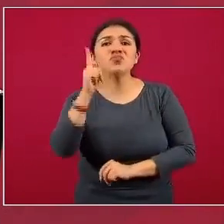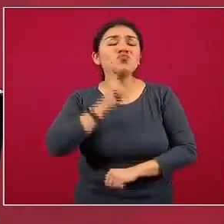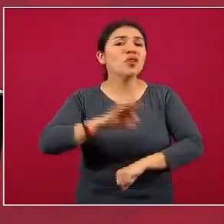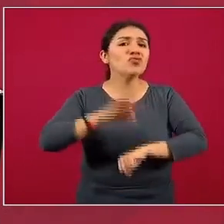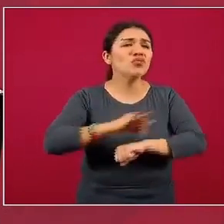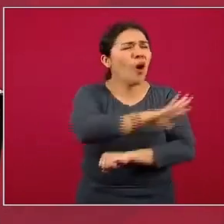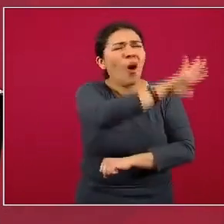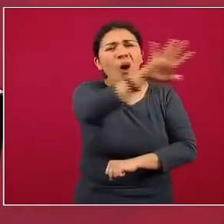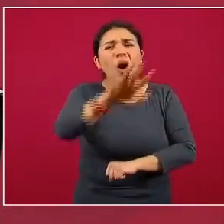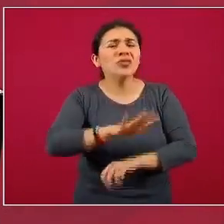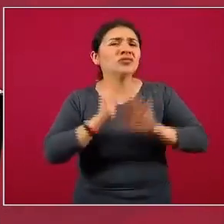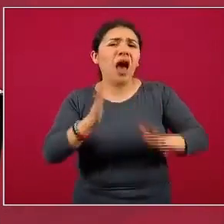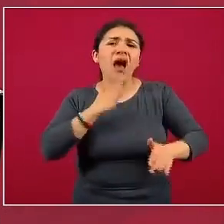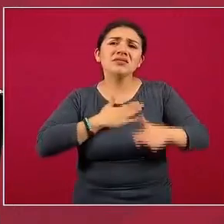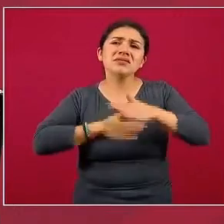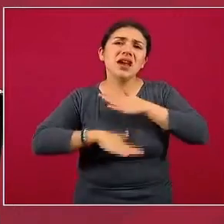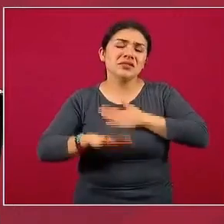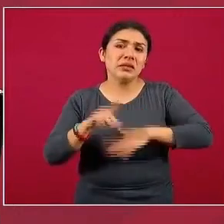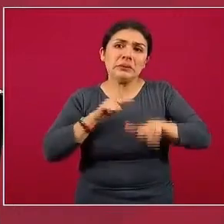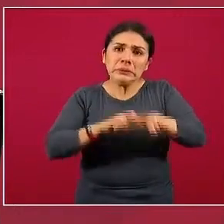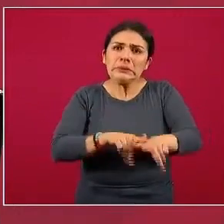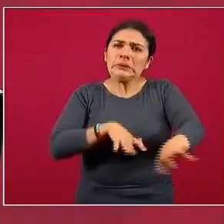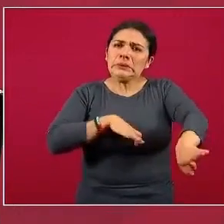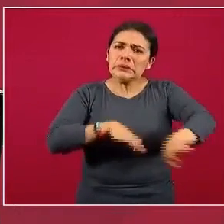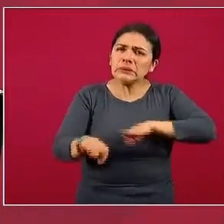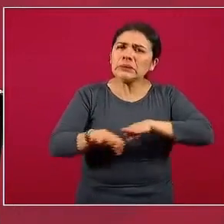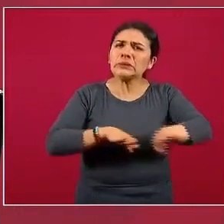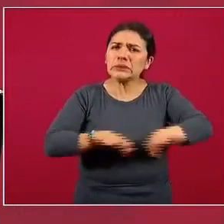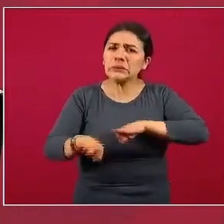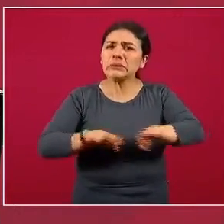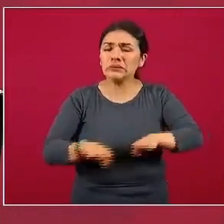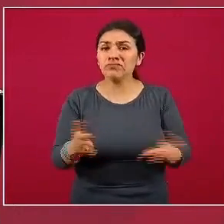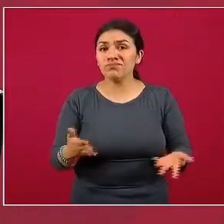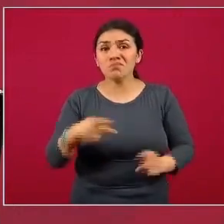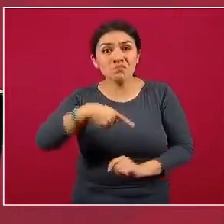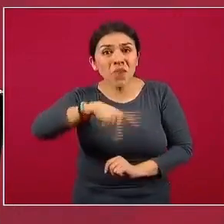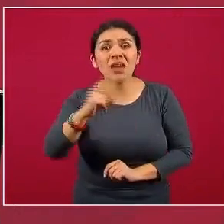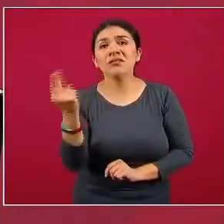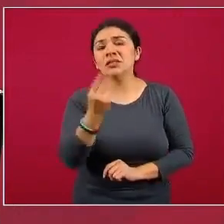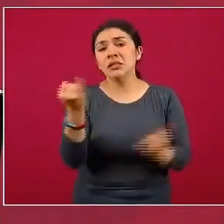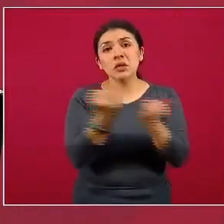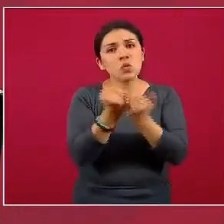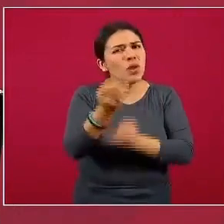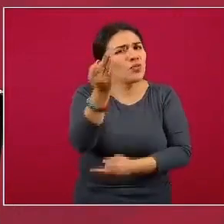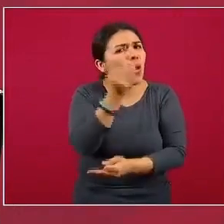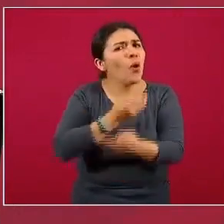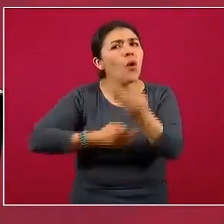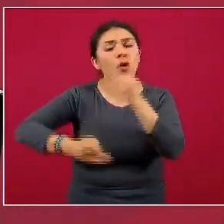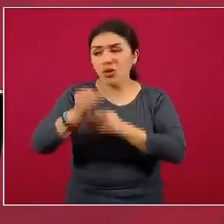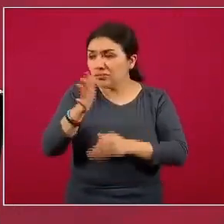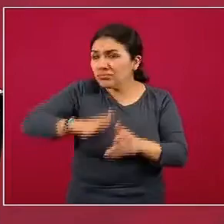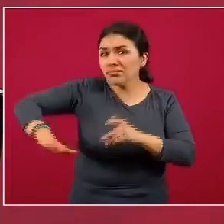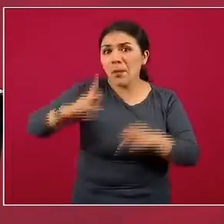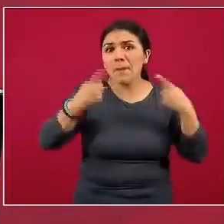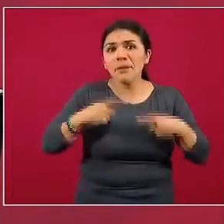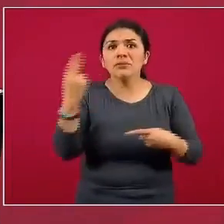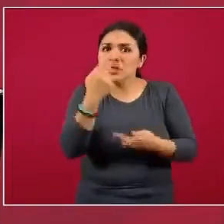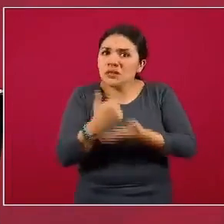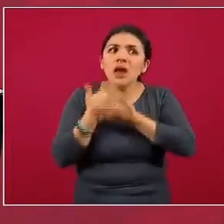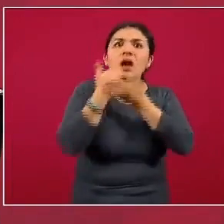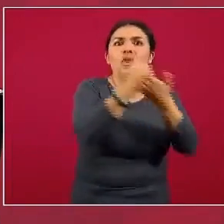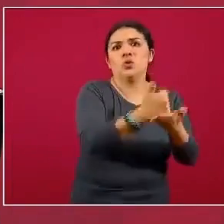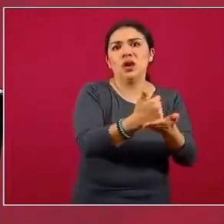están cumpliendo su misión, pero necesitamos todas y todos en la sociedad ayudarles,